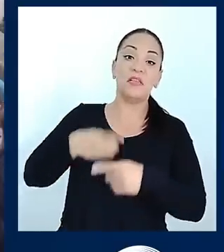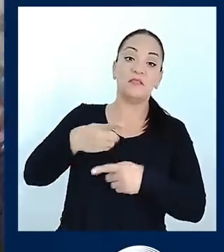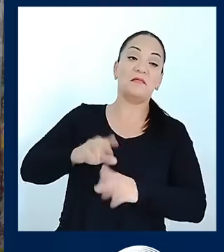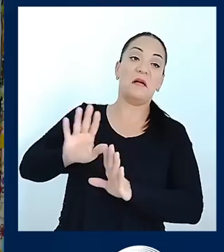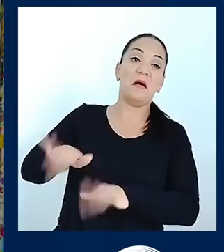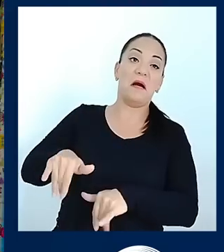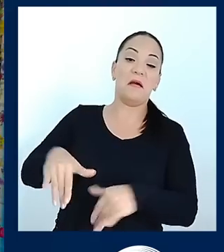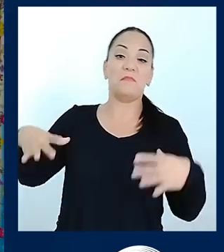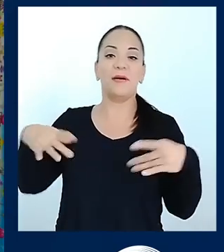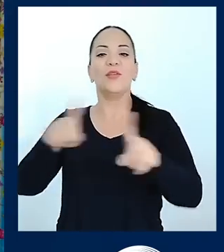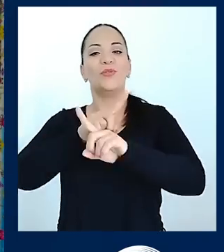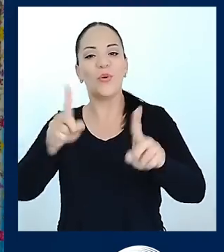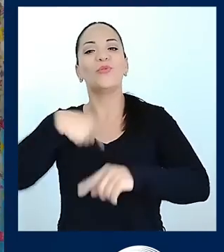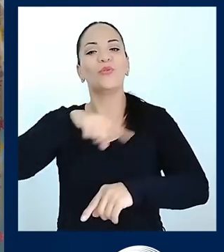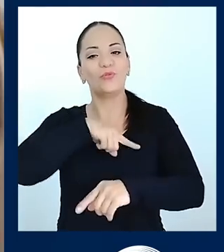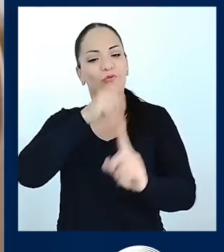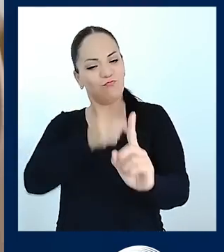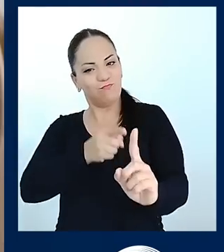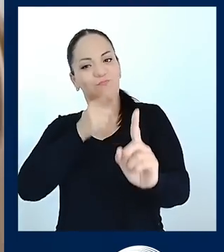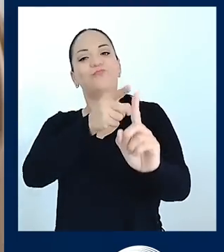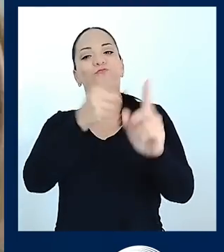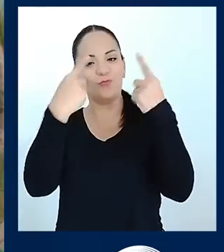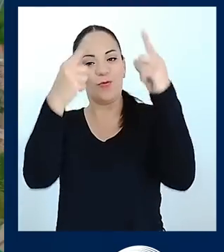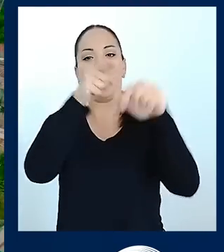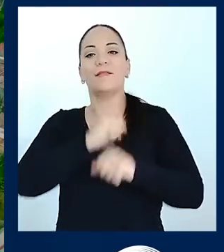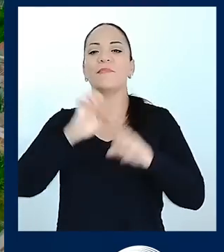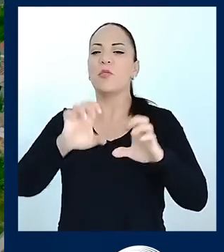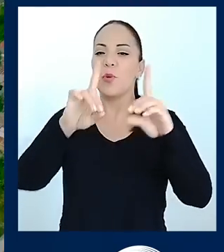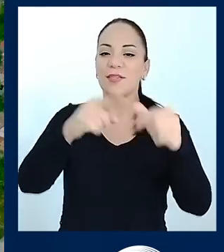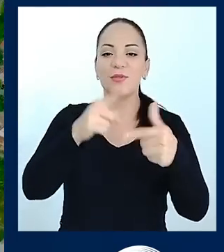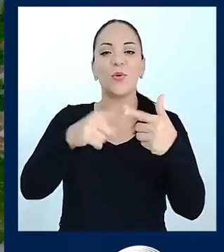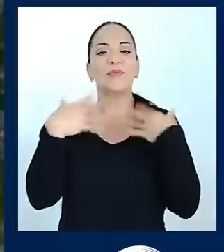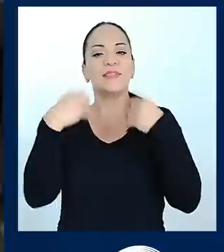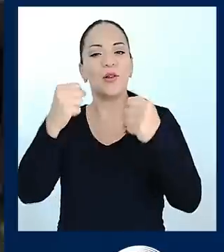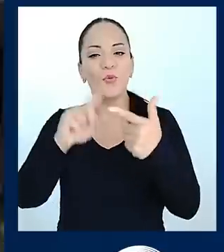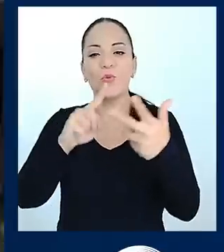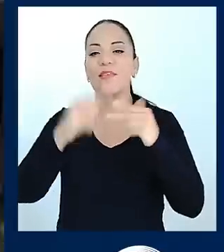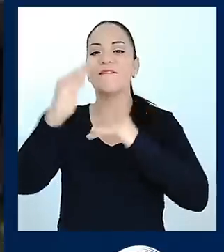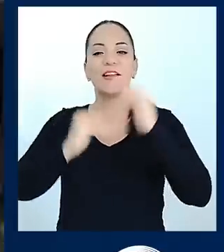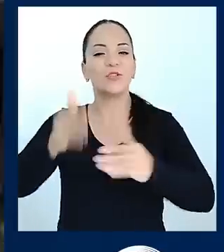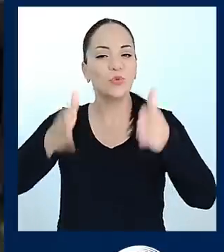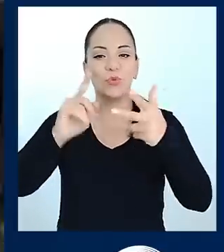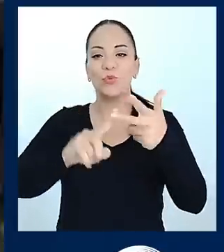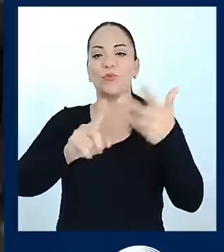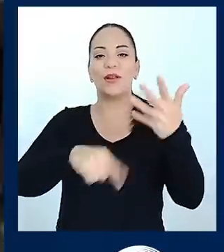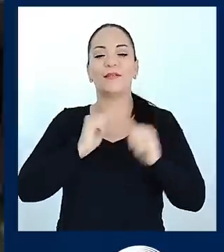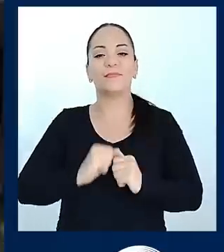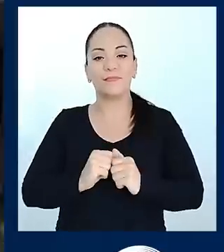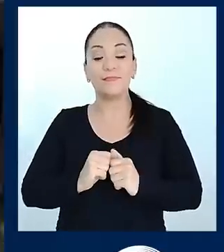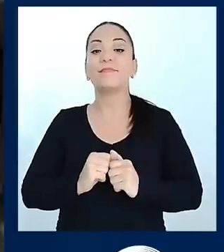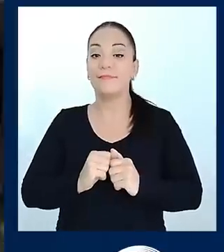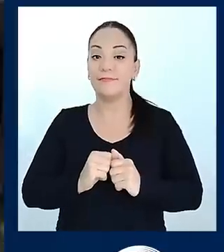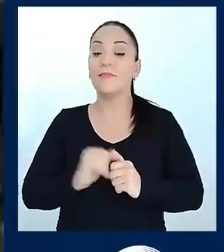los objetivos en educación, salud, infraestructura. Así como dice el refrán a